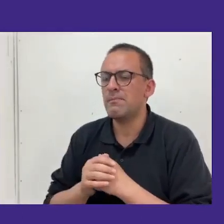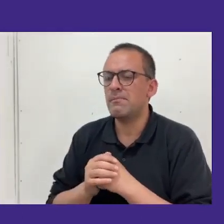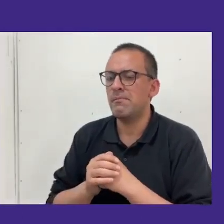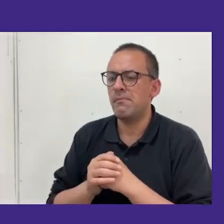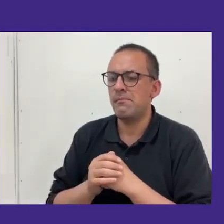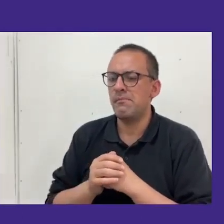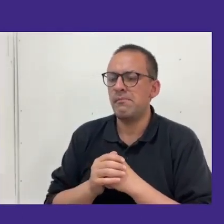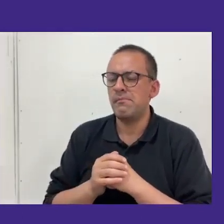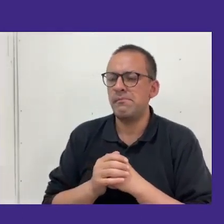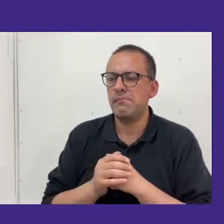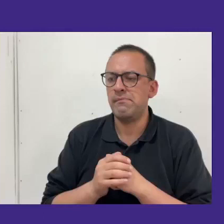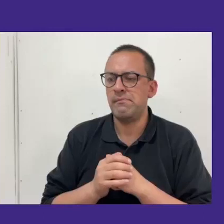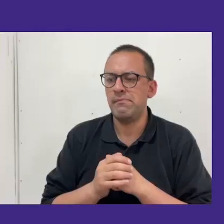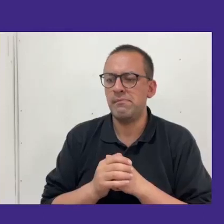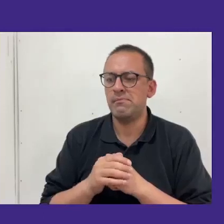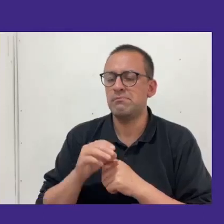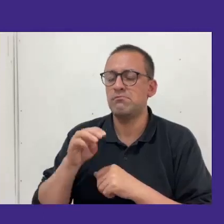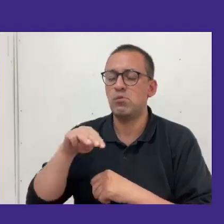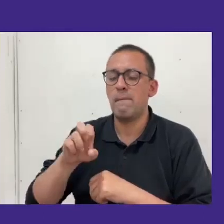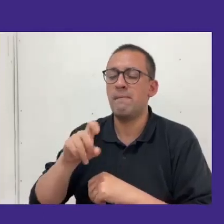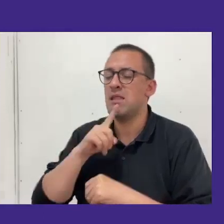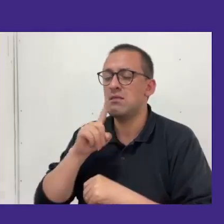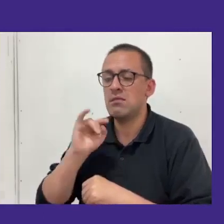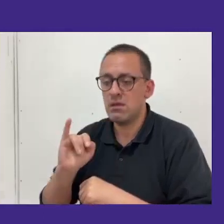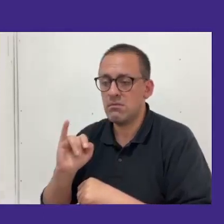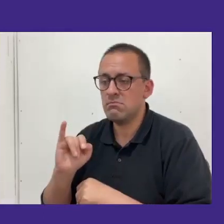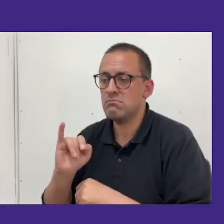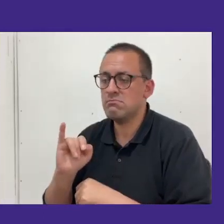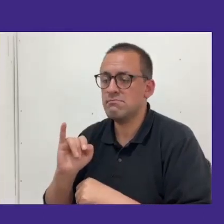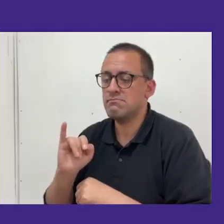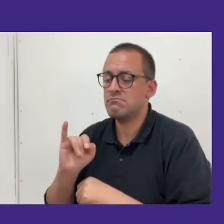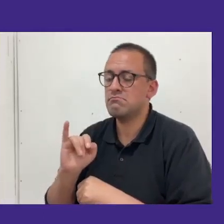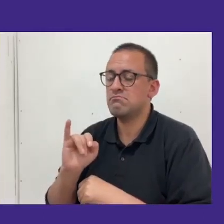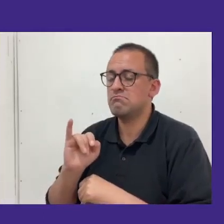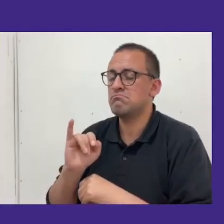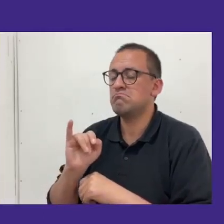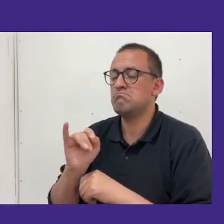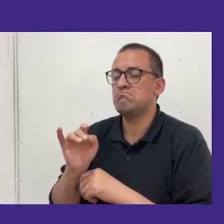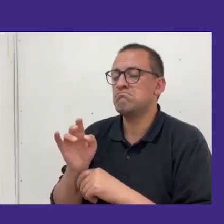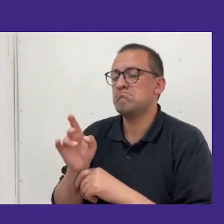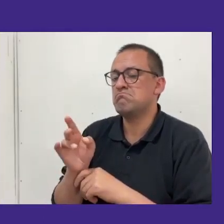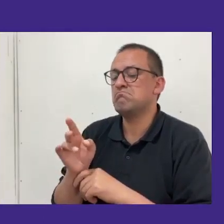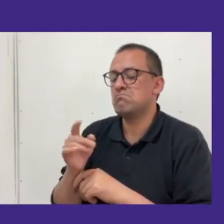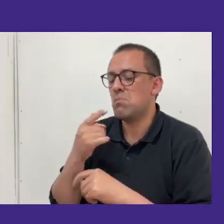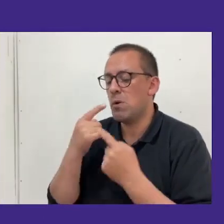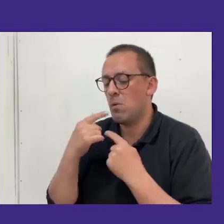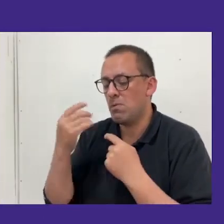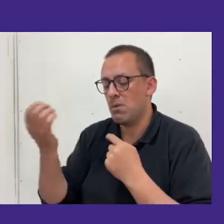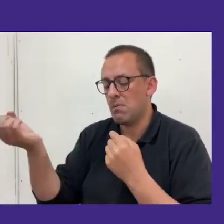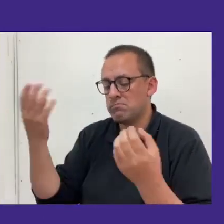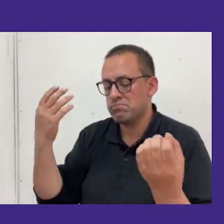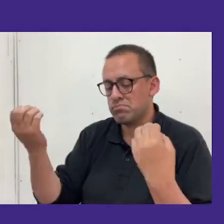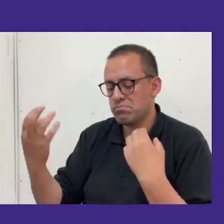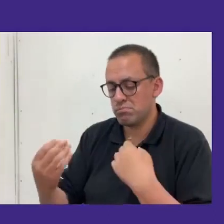se hizo un menti a grandes rasgos para lograr este resultado de 67